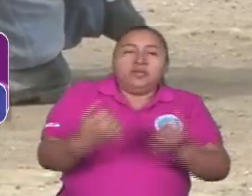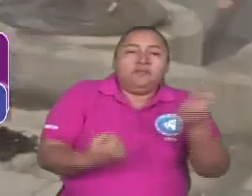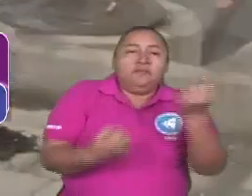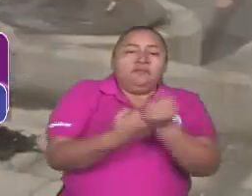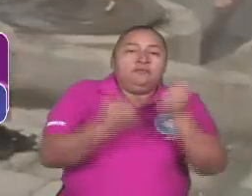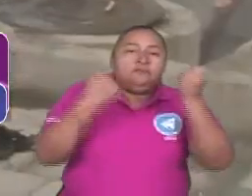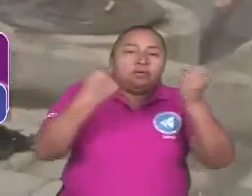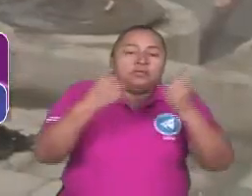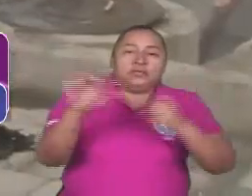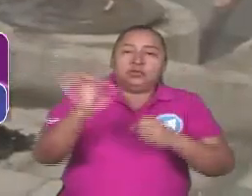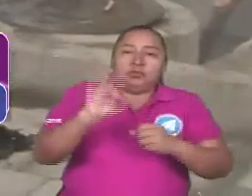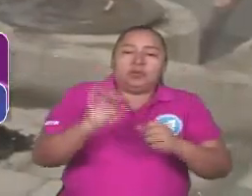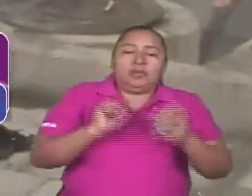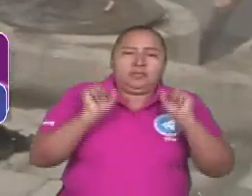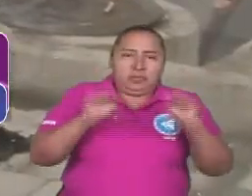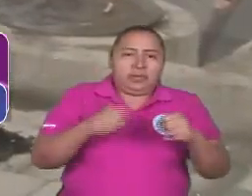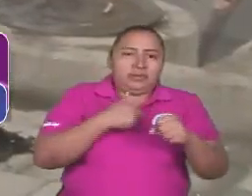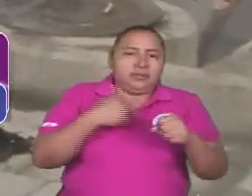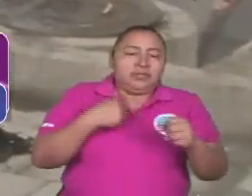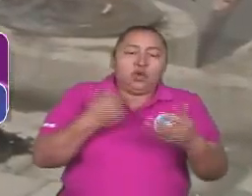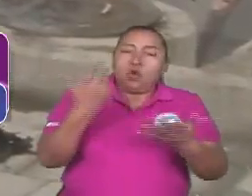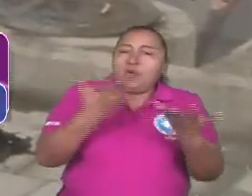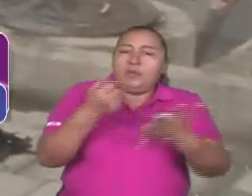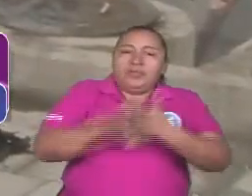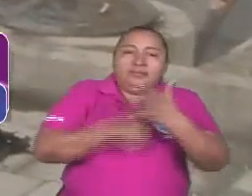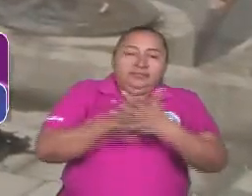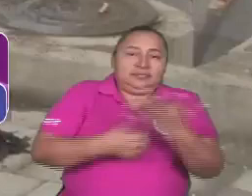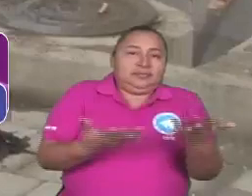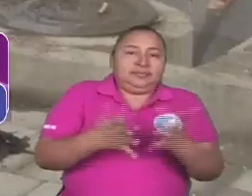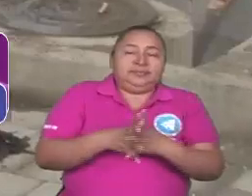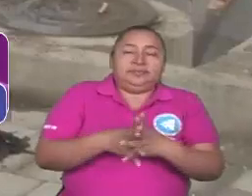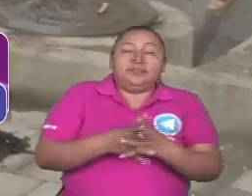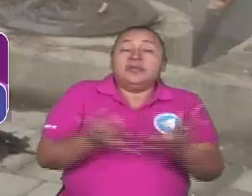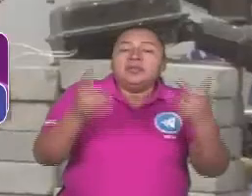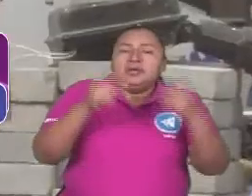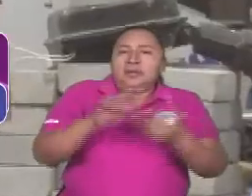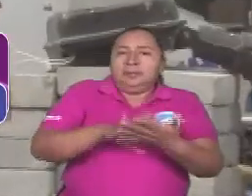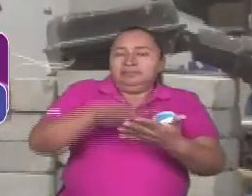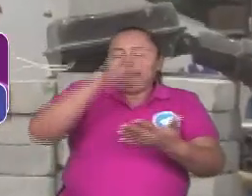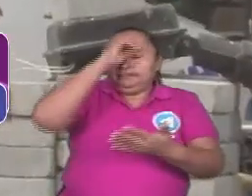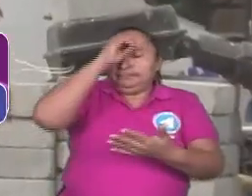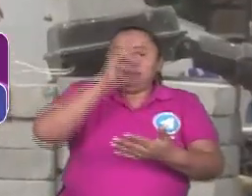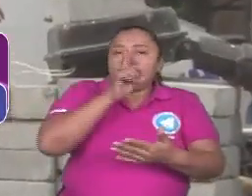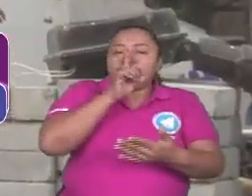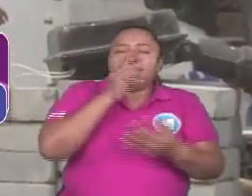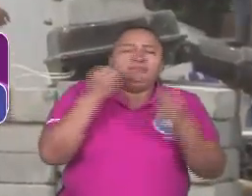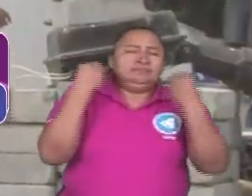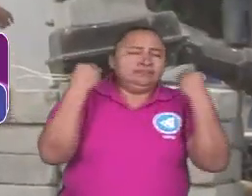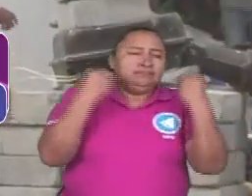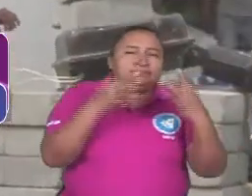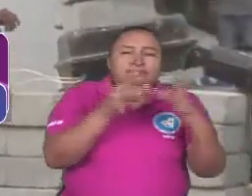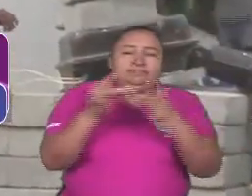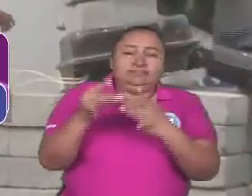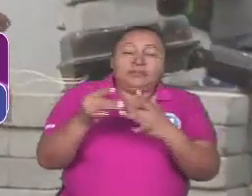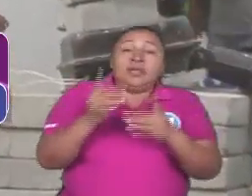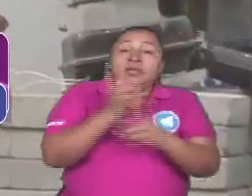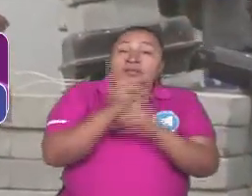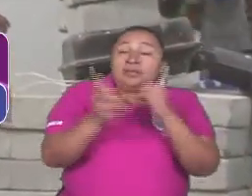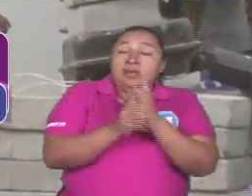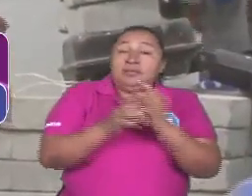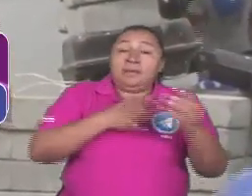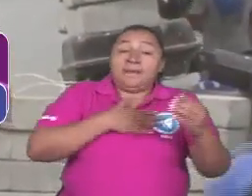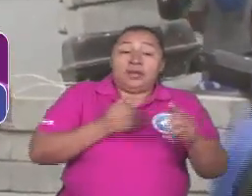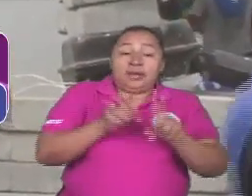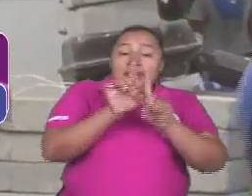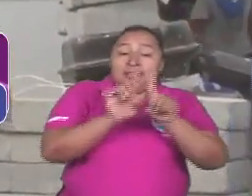sus mecanismos de defensa también. Entonces el aprendizaje es extraordinario. Tenemos que mejorar el nivel de organización social